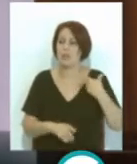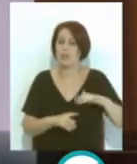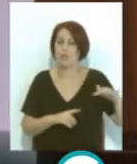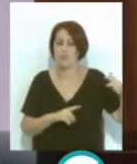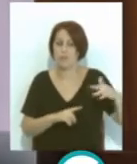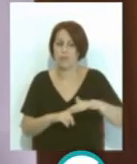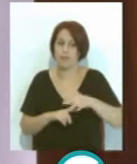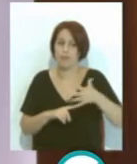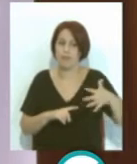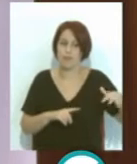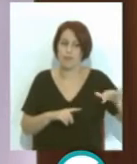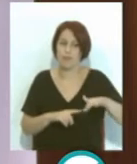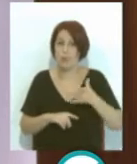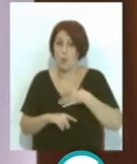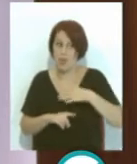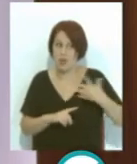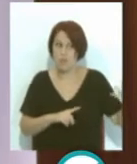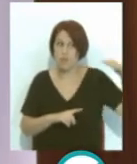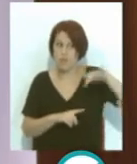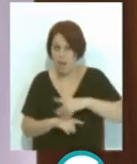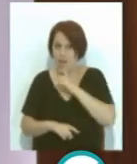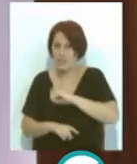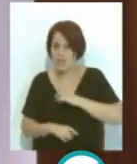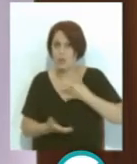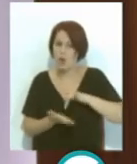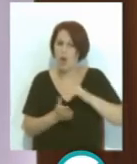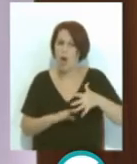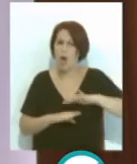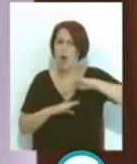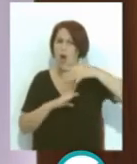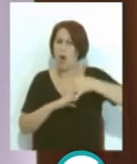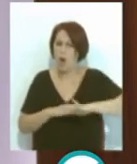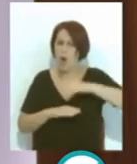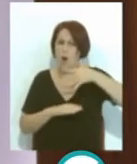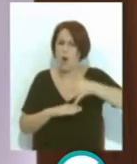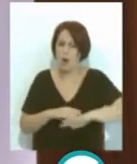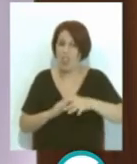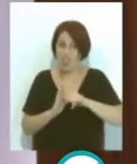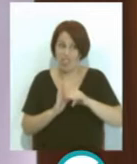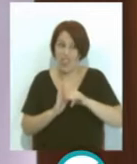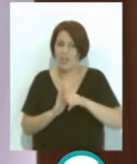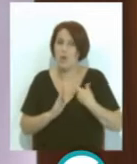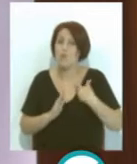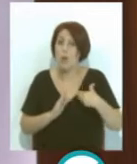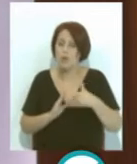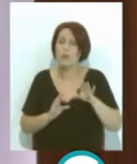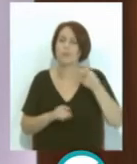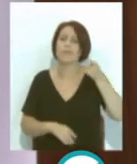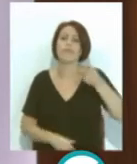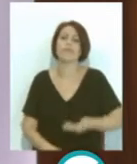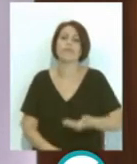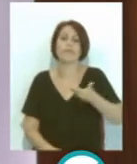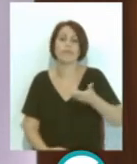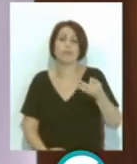lugar a un maremoto cuando esa ola o esas olas van a llegar a la costa y también lo que es muy importante